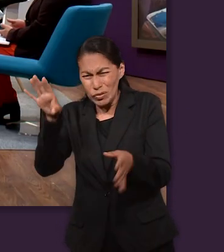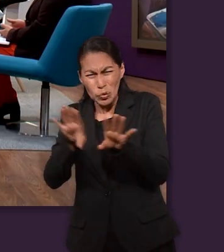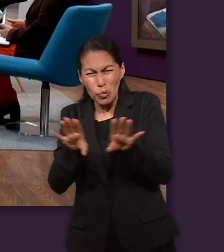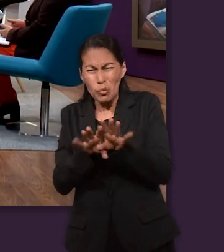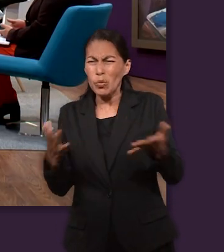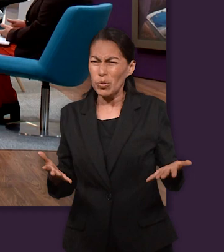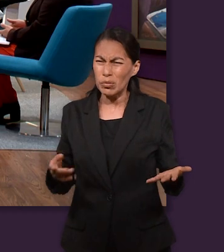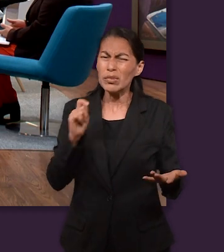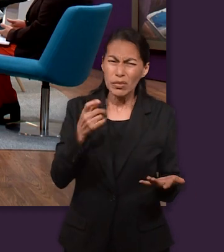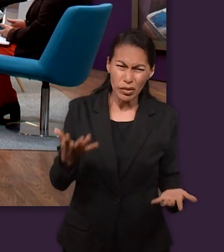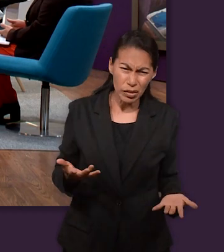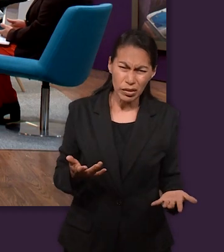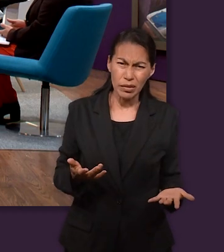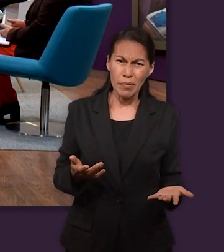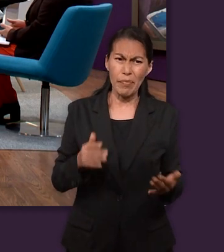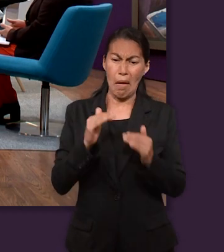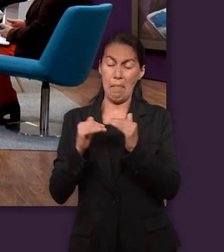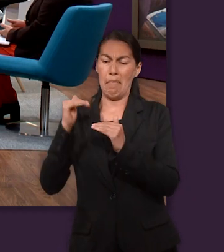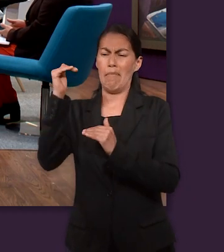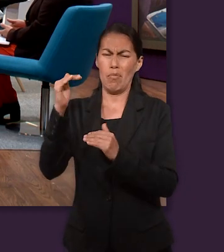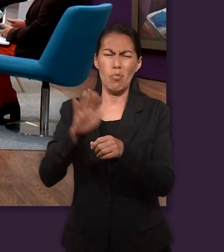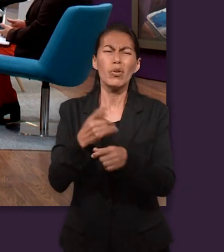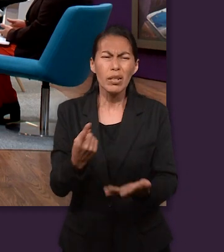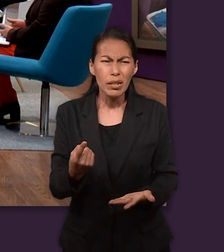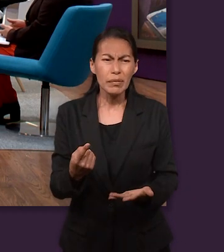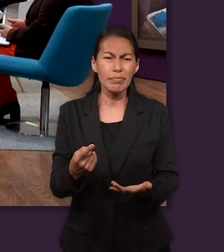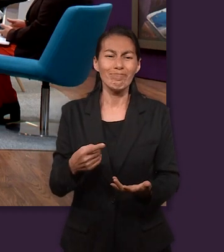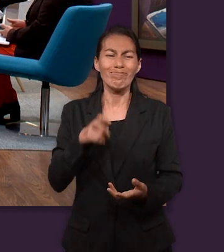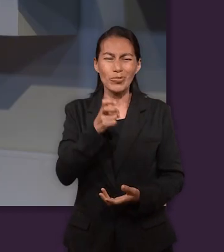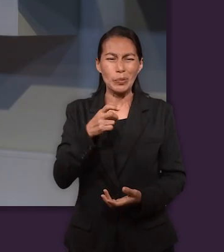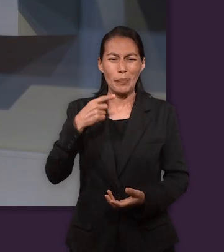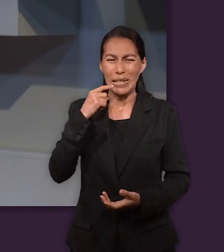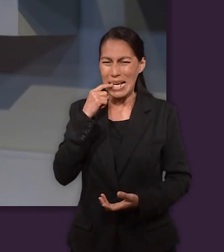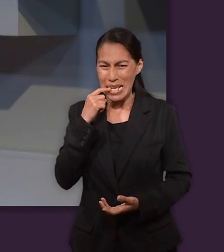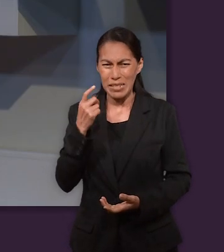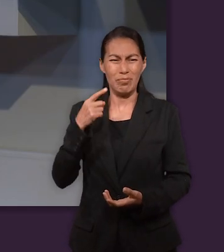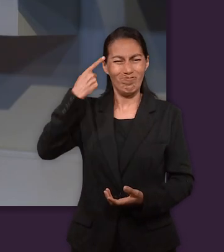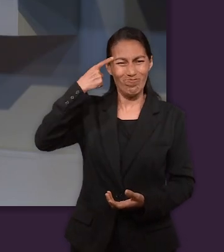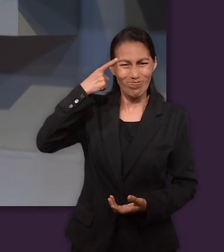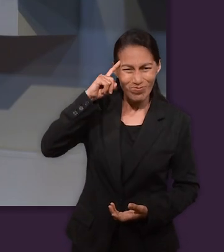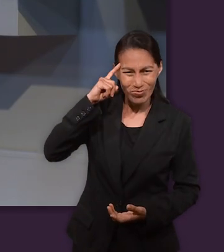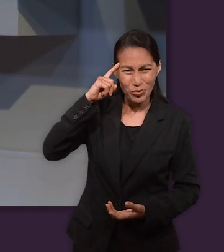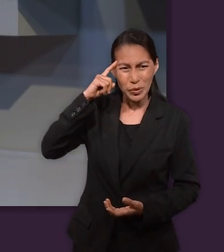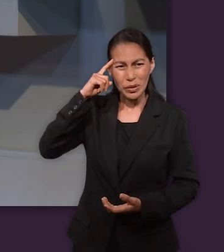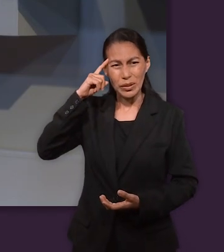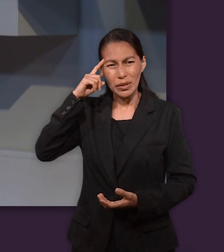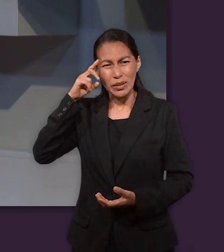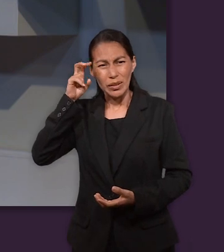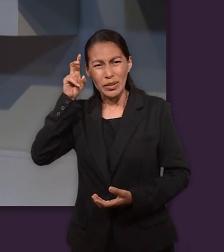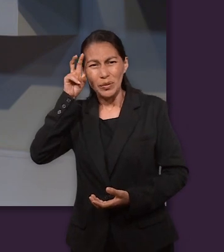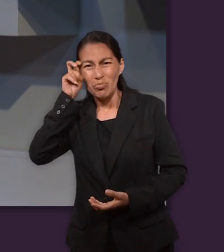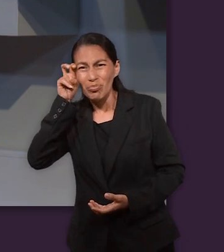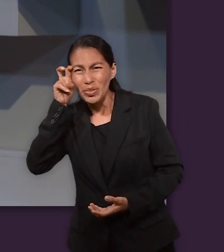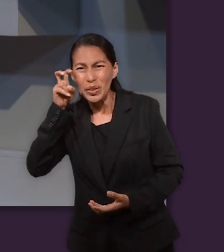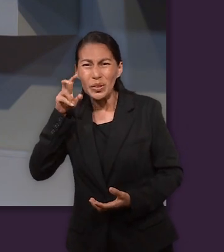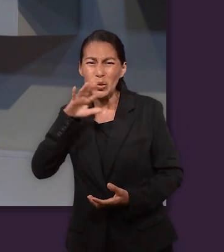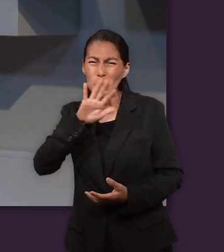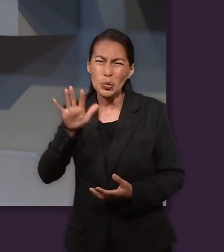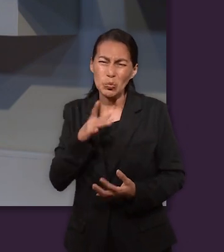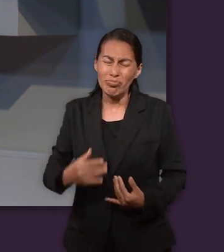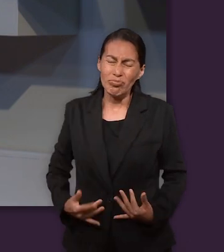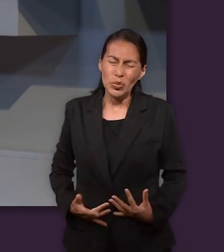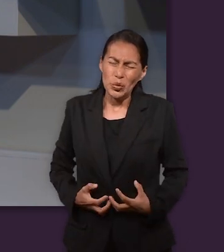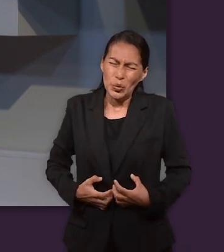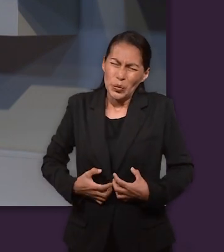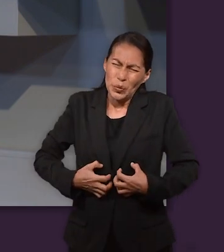dependiendo del hermano chiquito, no sonaba bien, ¿no? Y entonces vemos que este enojo, estos